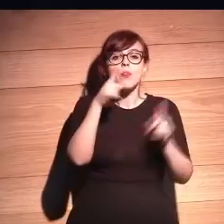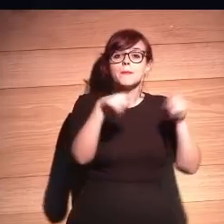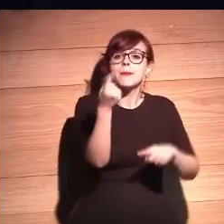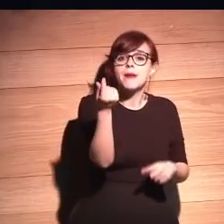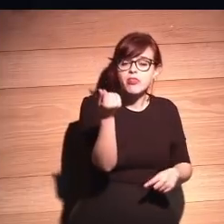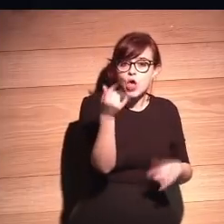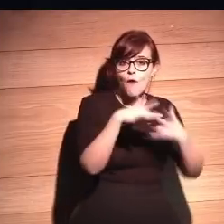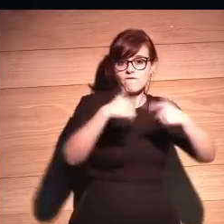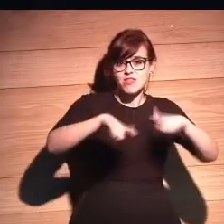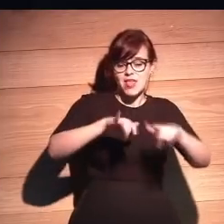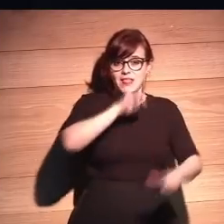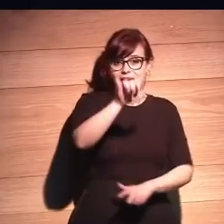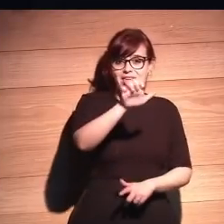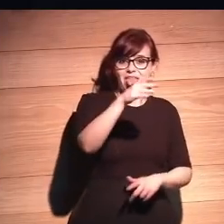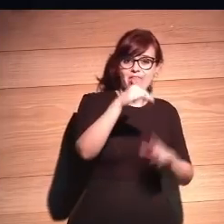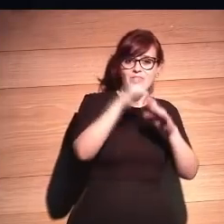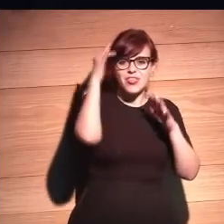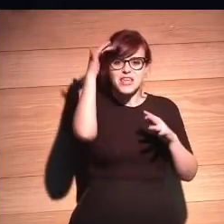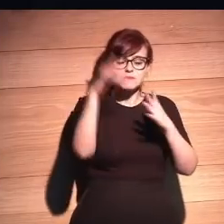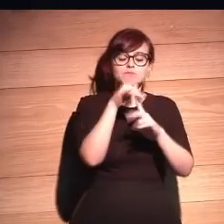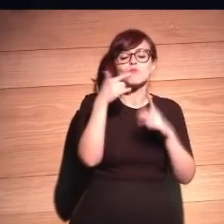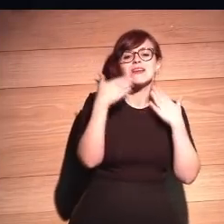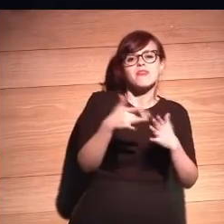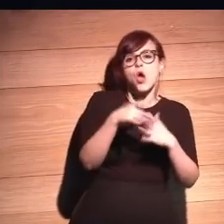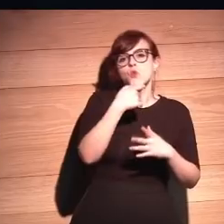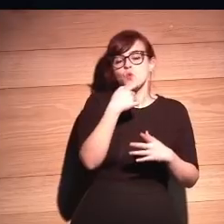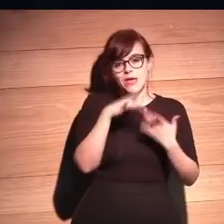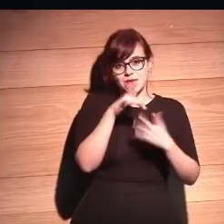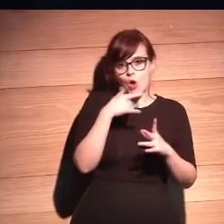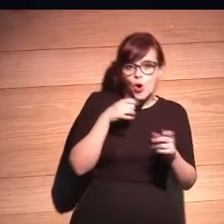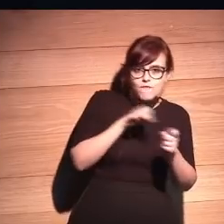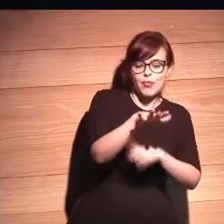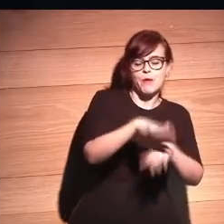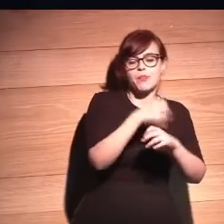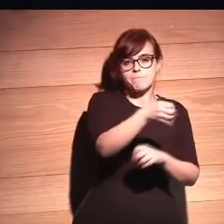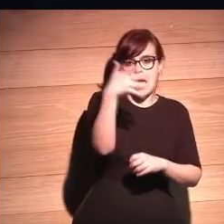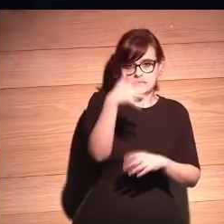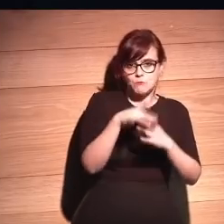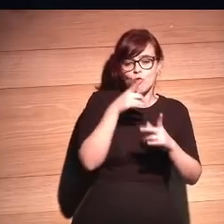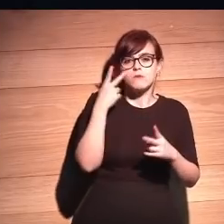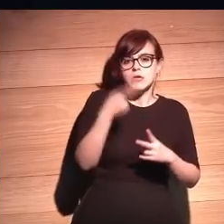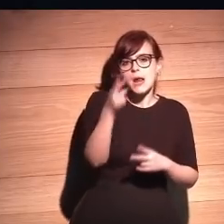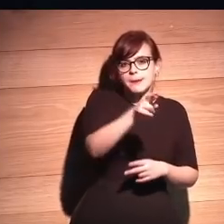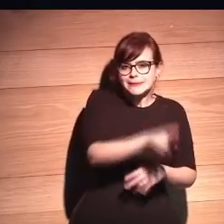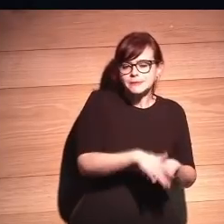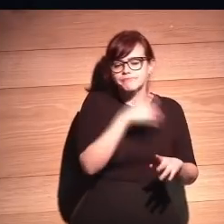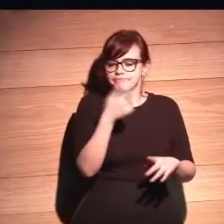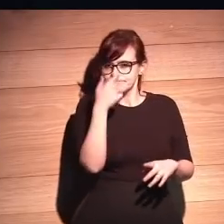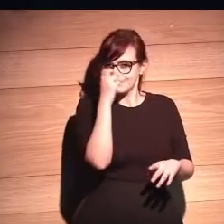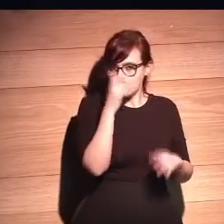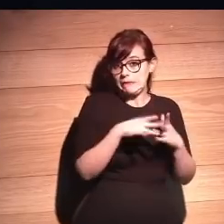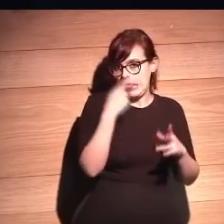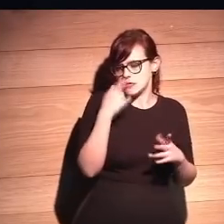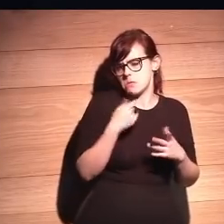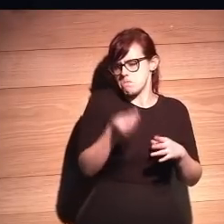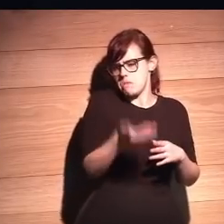del billete en eDreams aumenta por las cookies que tienes en tu ordenador, ¿no? Porque ven que repites la búsqueda y dices que